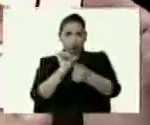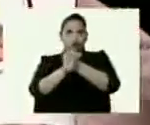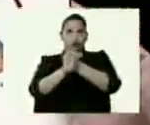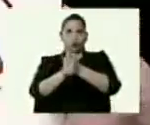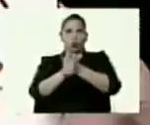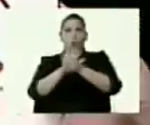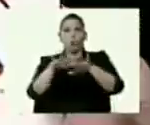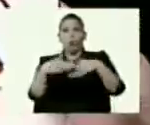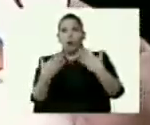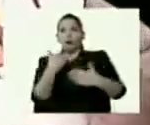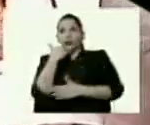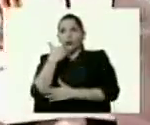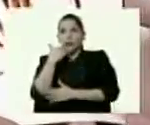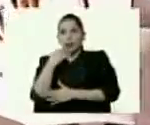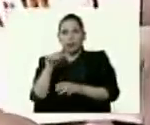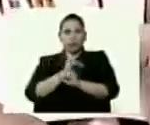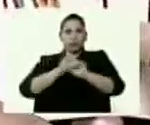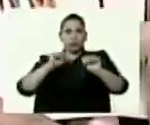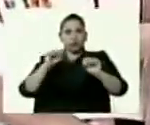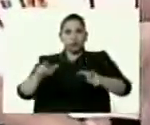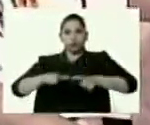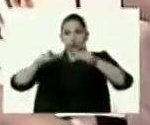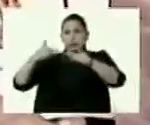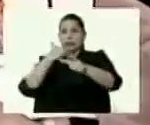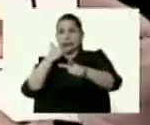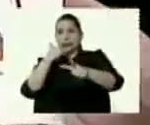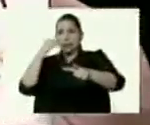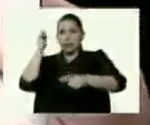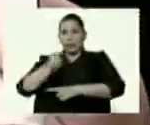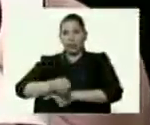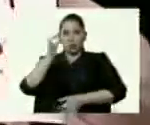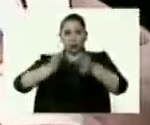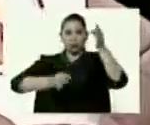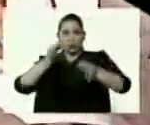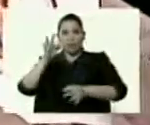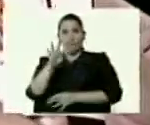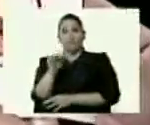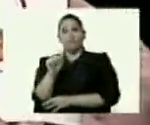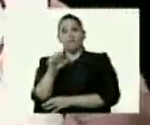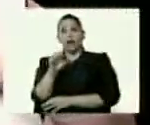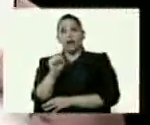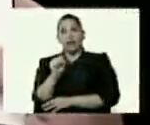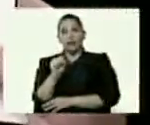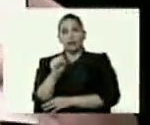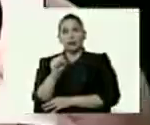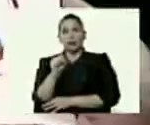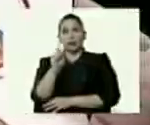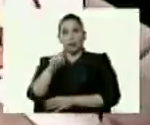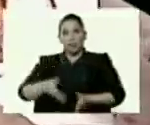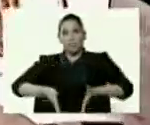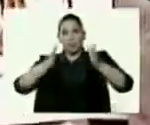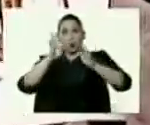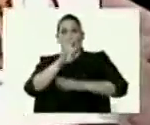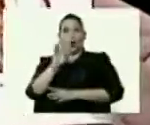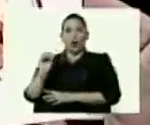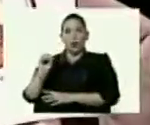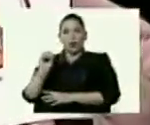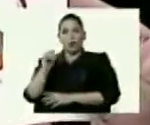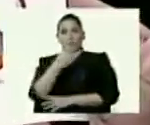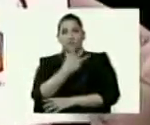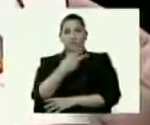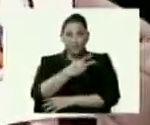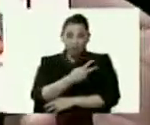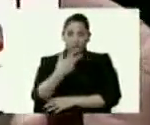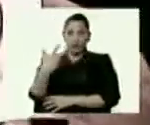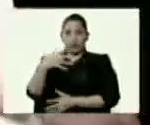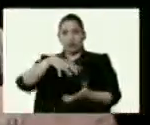explosivos en el Palacio de Justicia de Venezuela, en la sede del FAES en Cotiza y en el bloque 40 del 23 de enero,